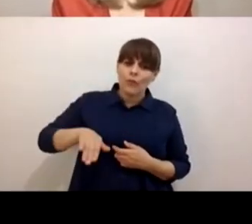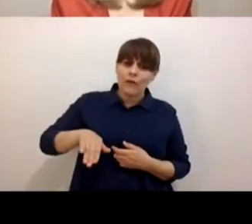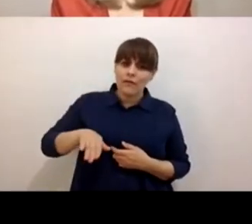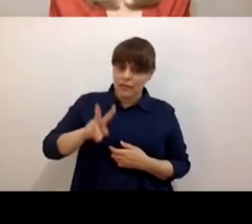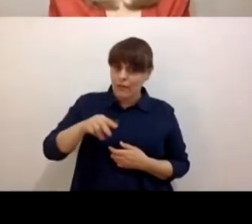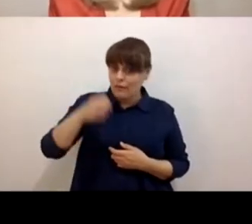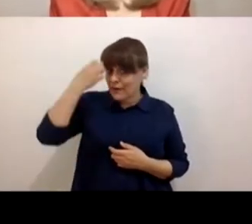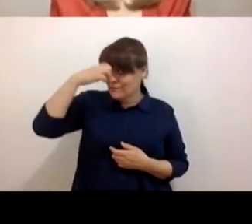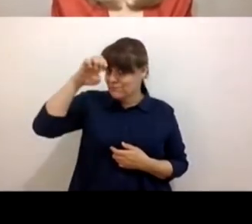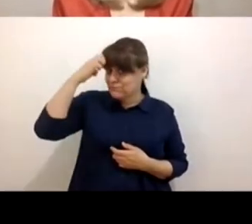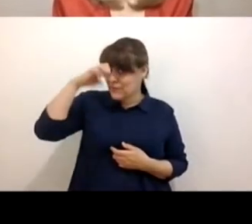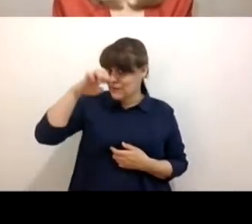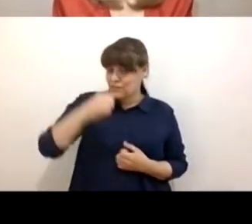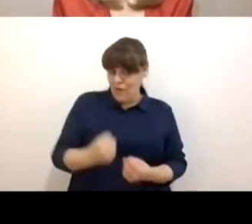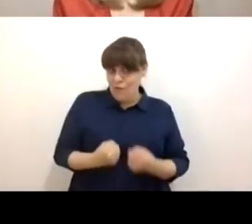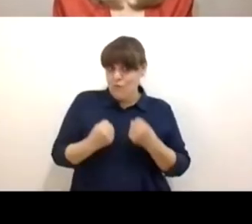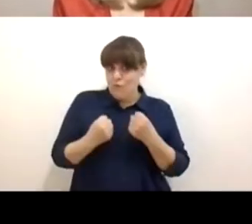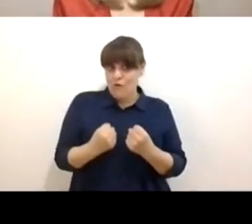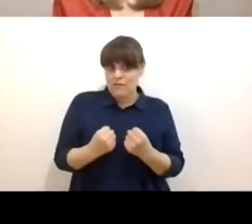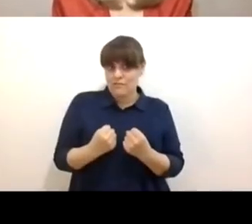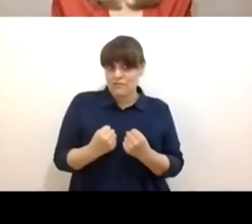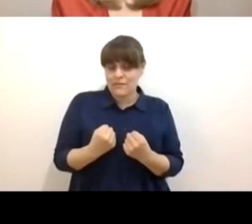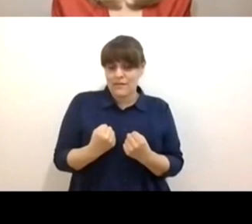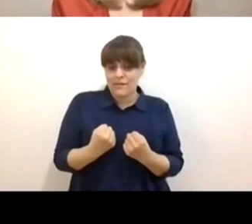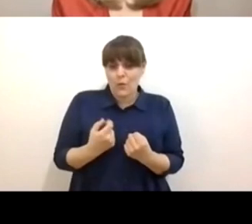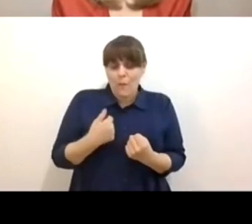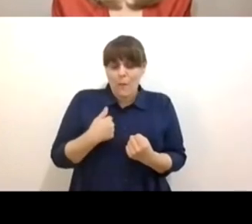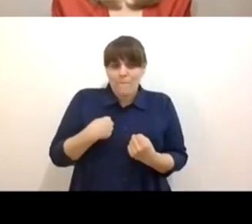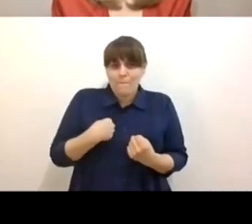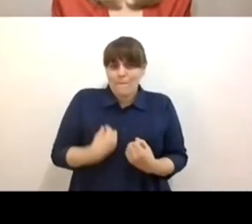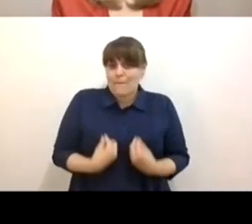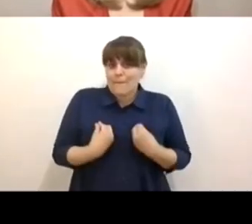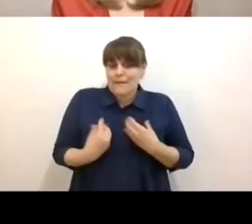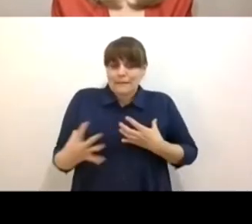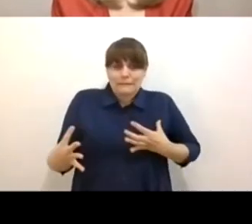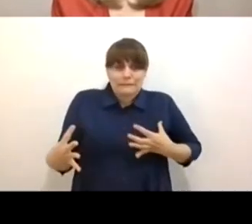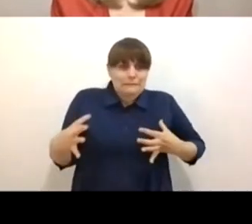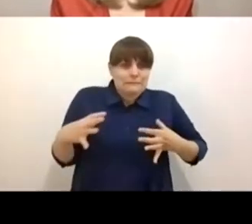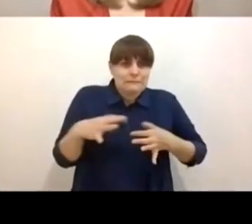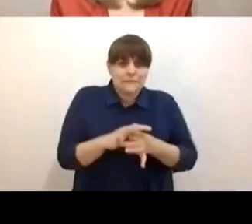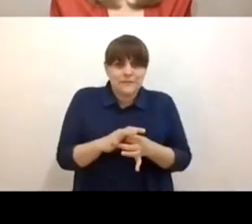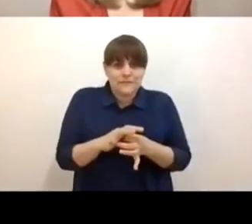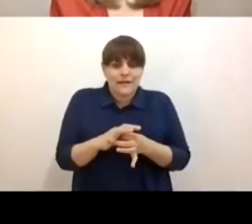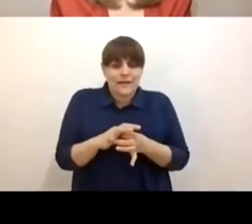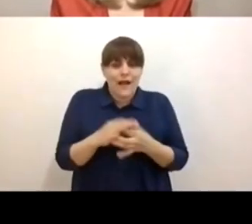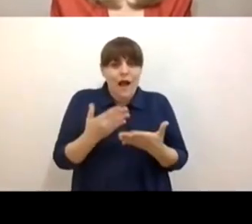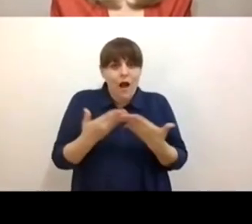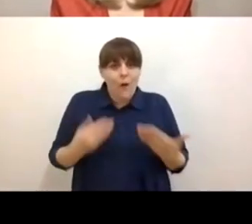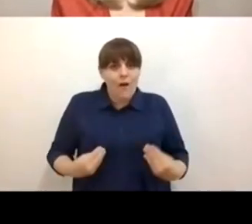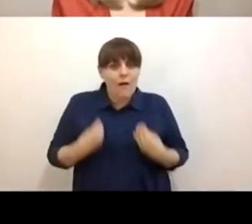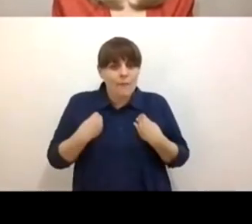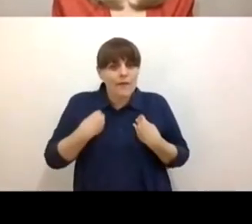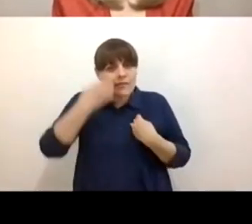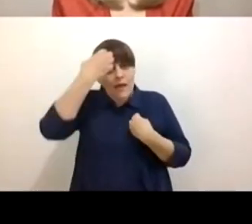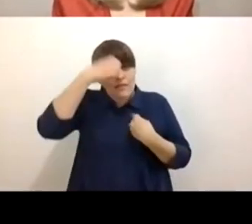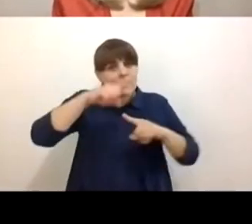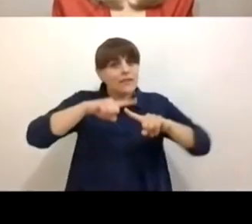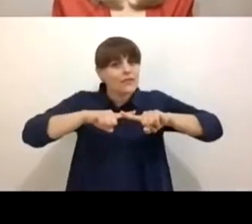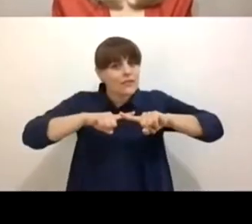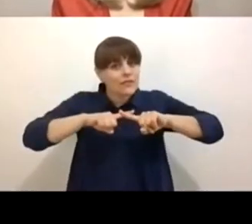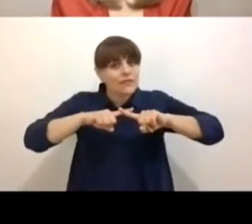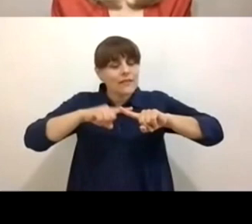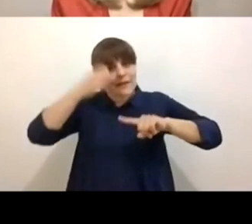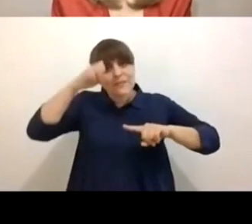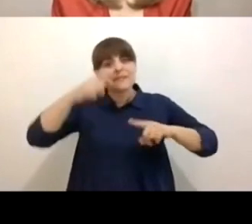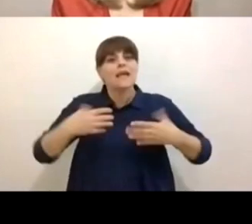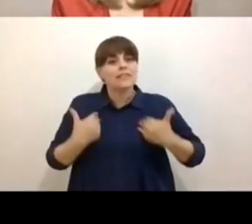determina, que forma, que nos hace procesar y entender la vida de forma distinta, pero siempre